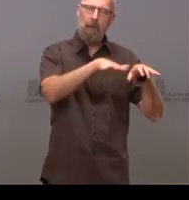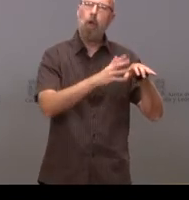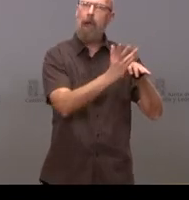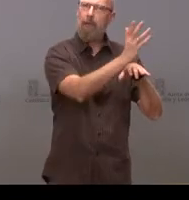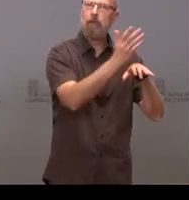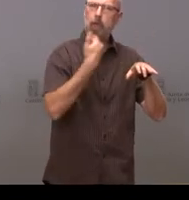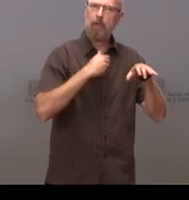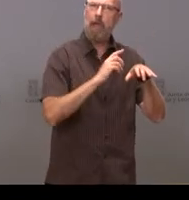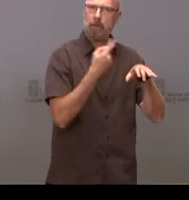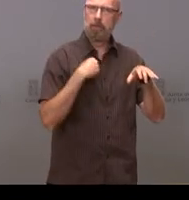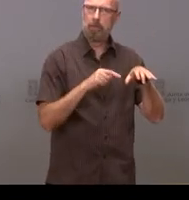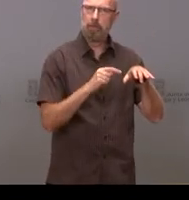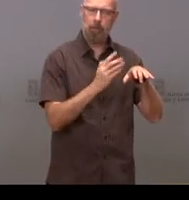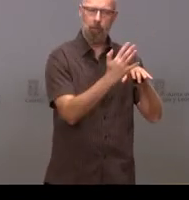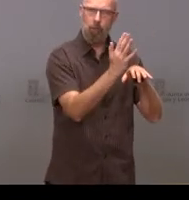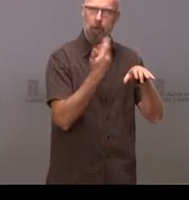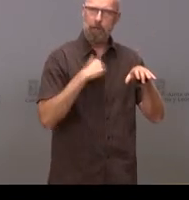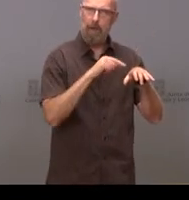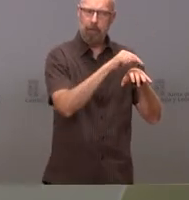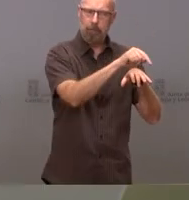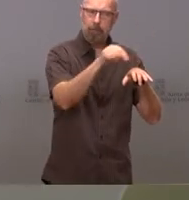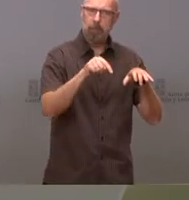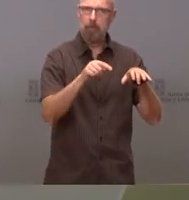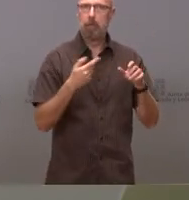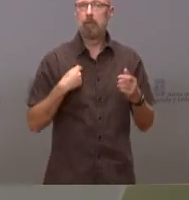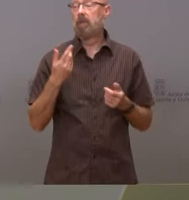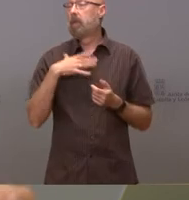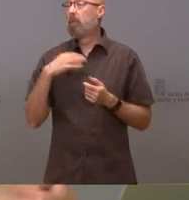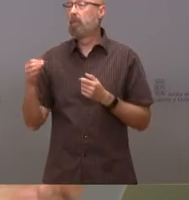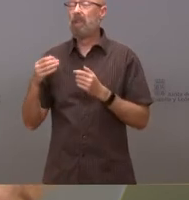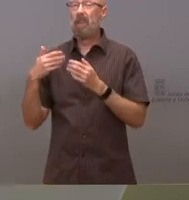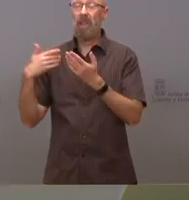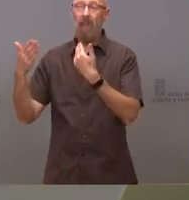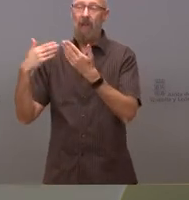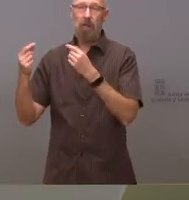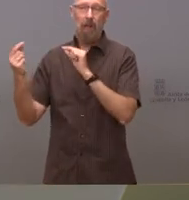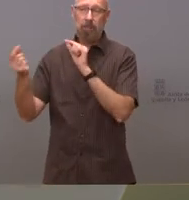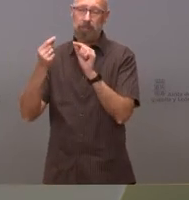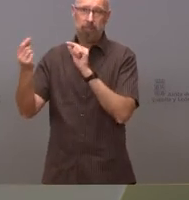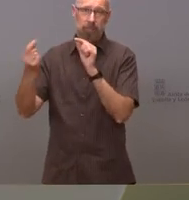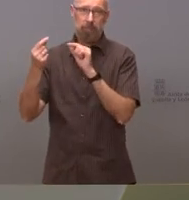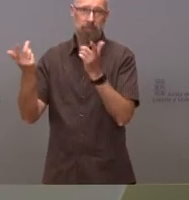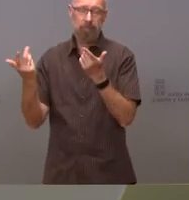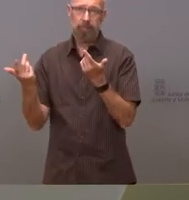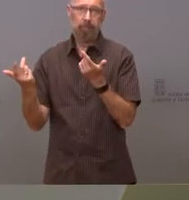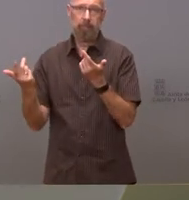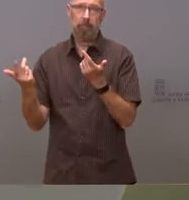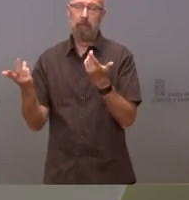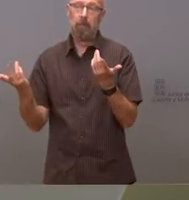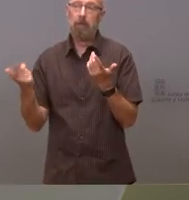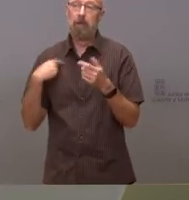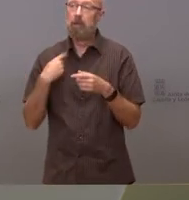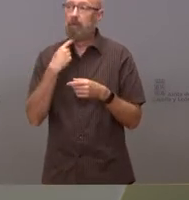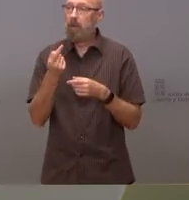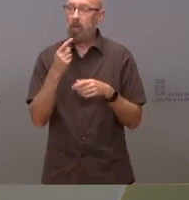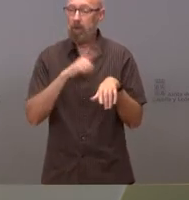yo creo que sí que podemos entrar en una conversación que no sería probablemente objeto de una rueda de prensa pero insisto los tiempos son